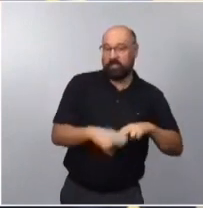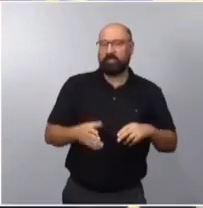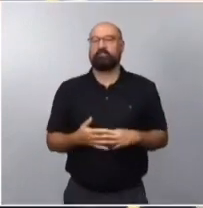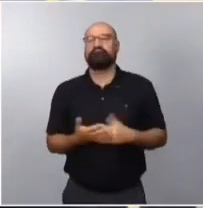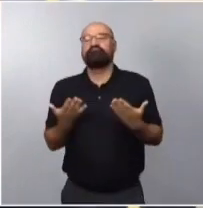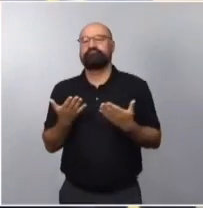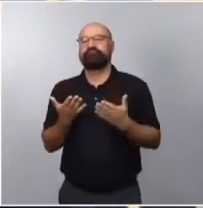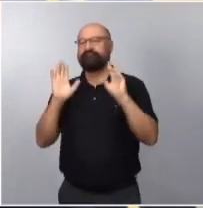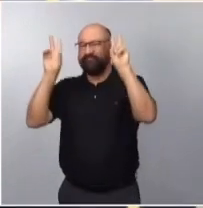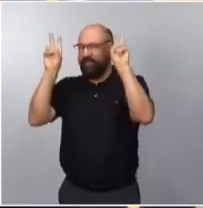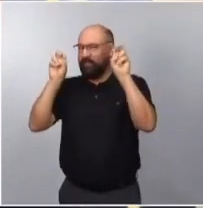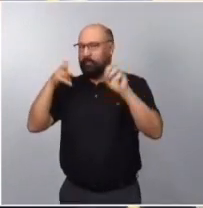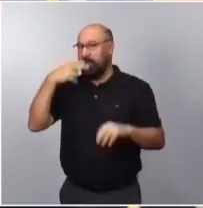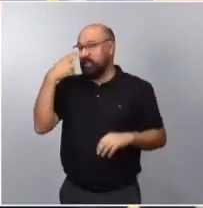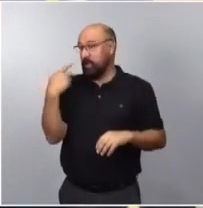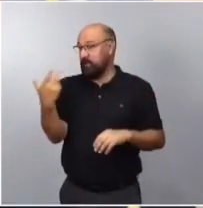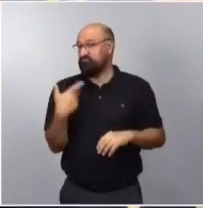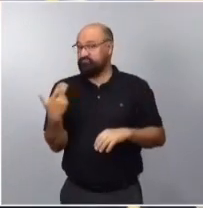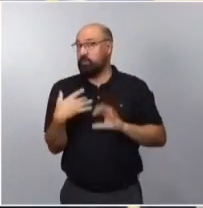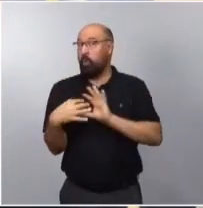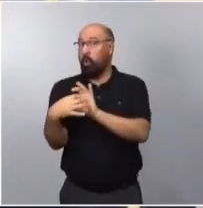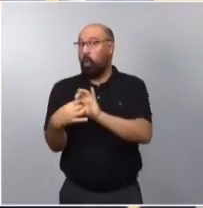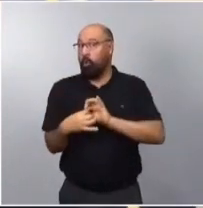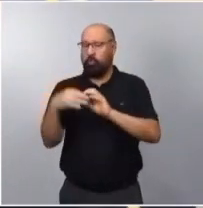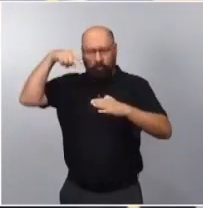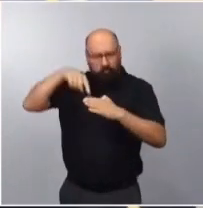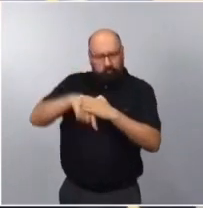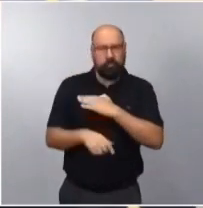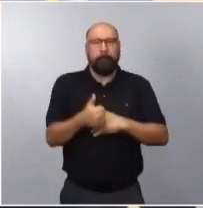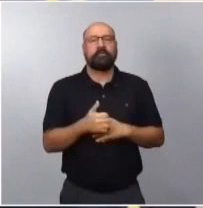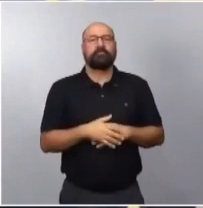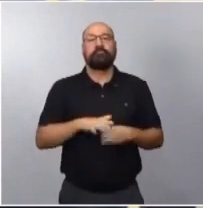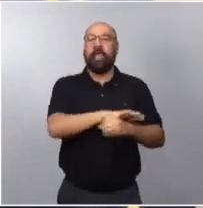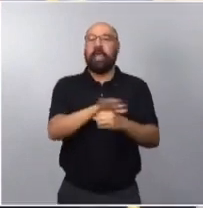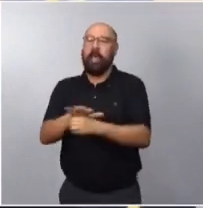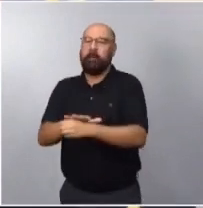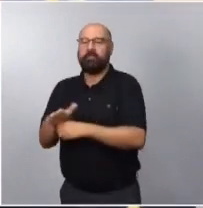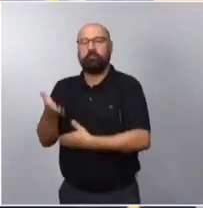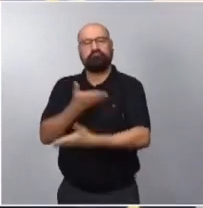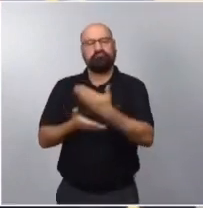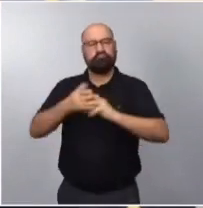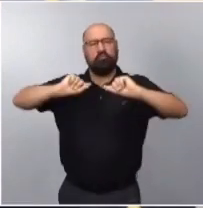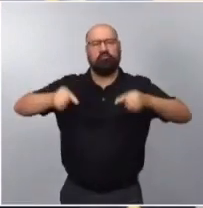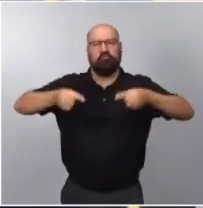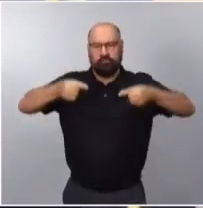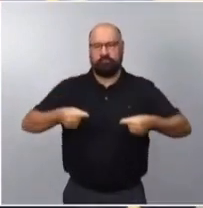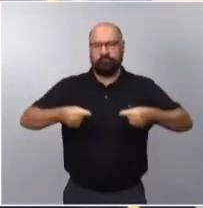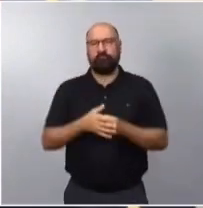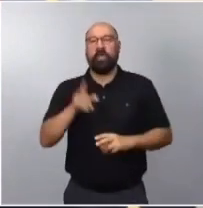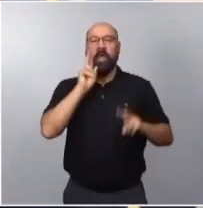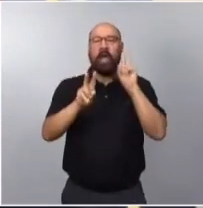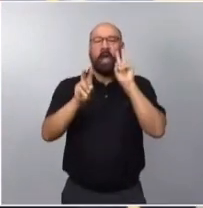asuntos de interés común. También hemos firmado acuerdos en otros ámbitos, como es la cooperación en materia audiovisual,